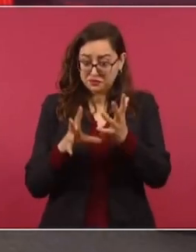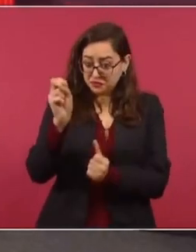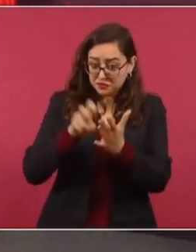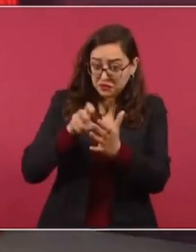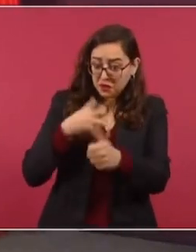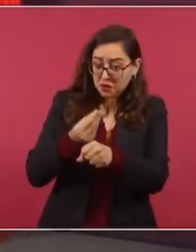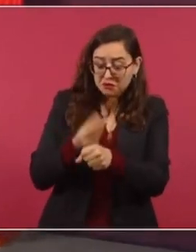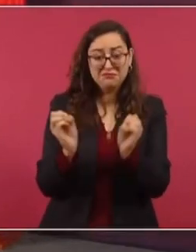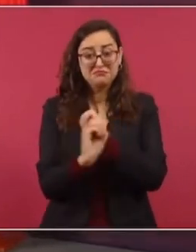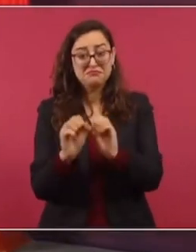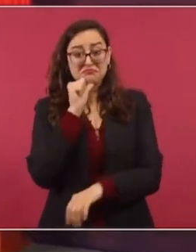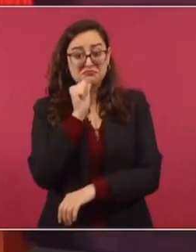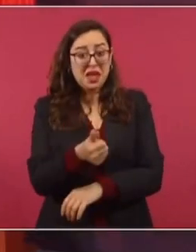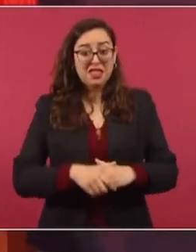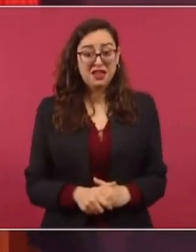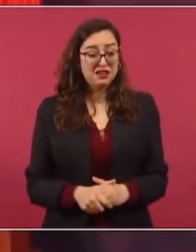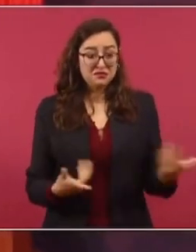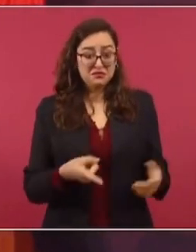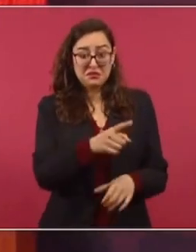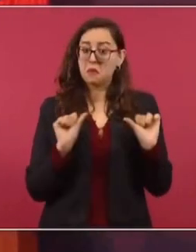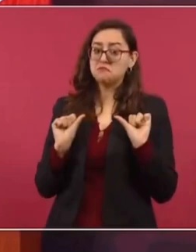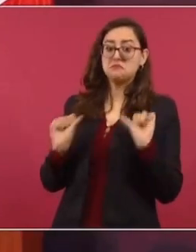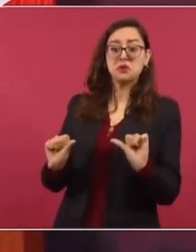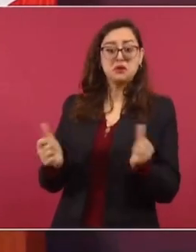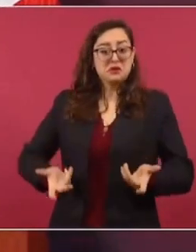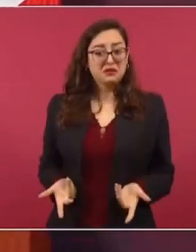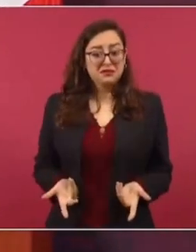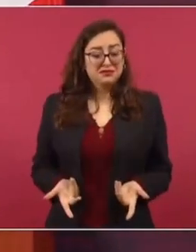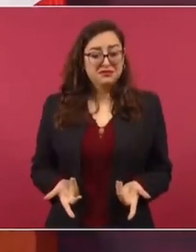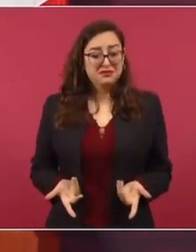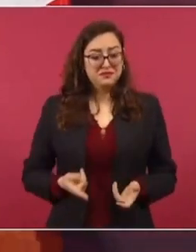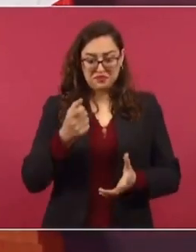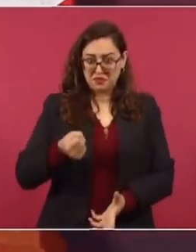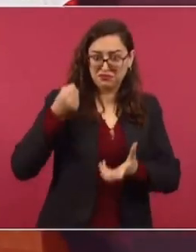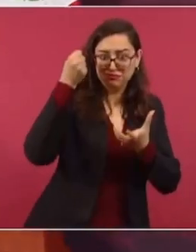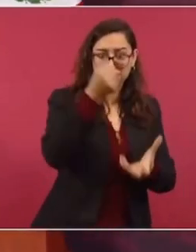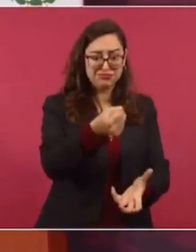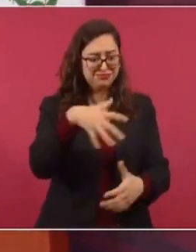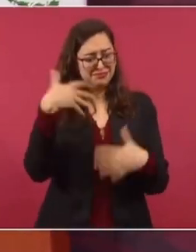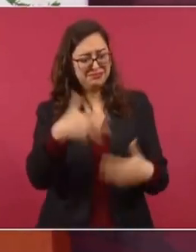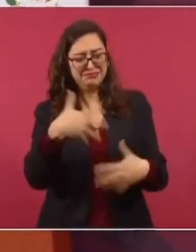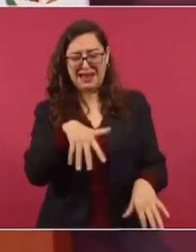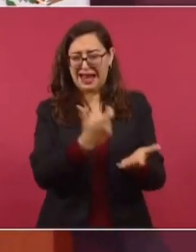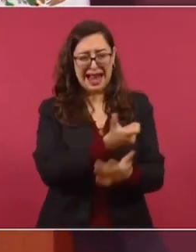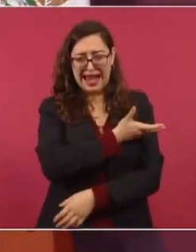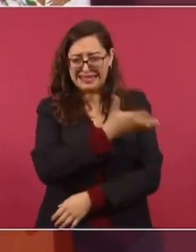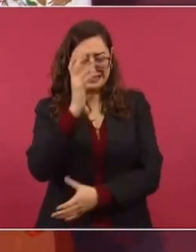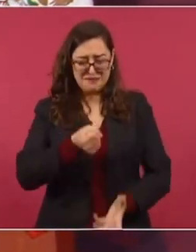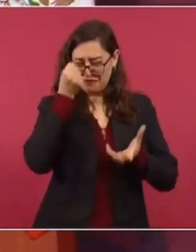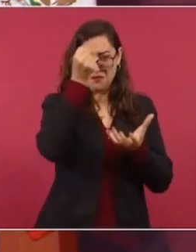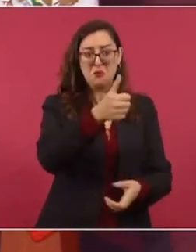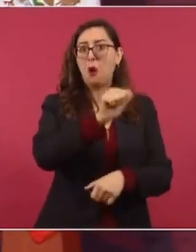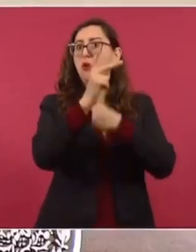Ganaron porque van a seguir teniendo presupuesto más que ningún otro organismo en el mundo